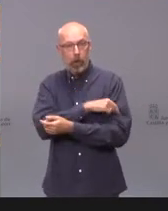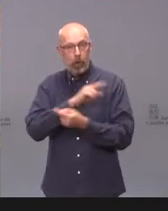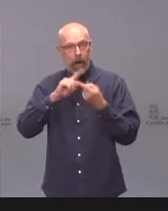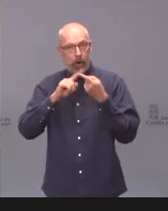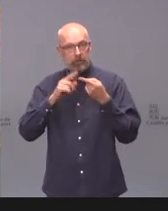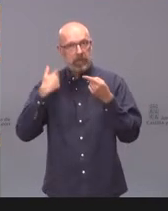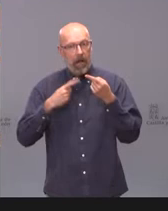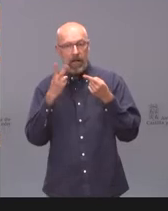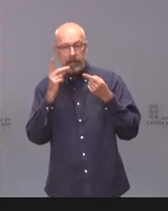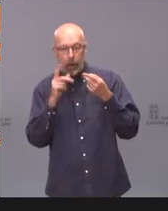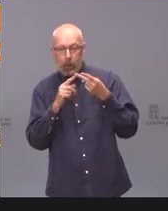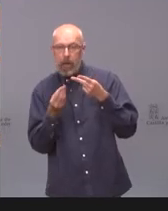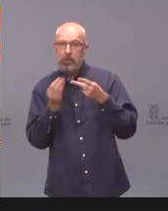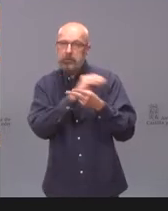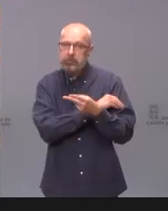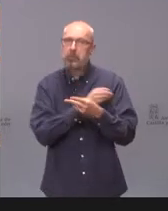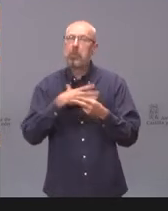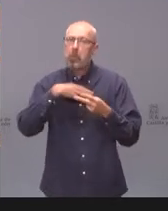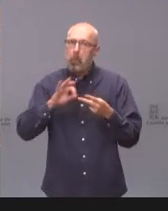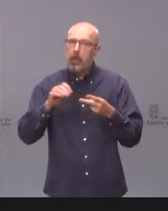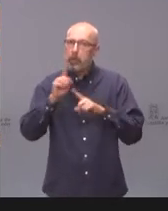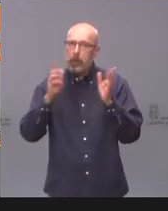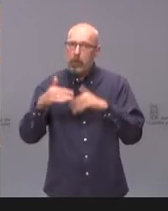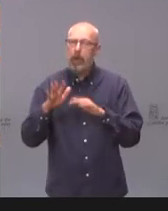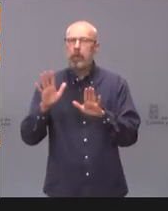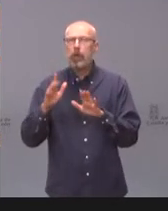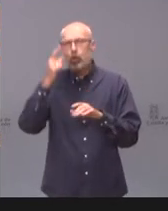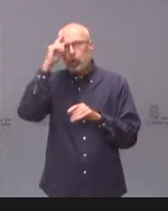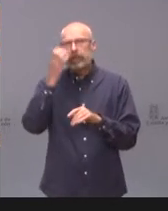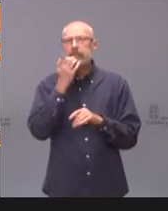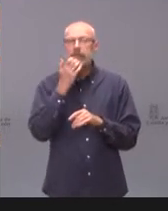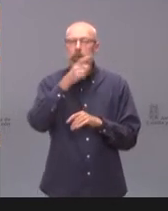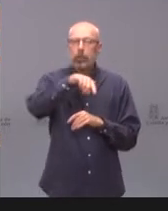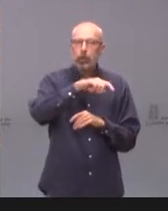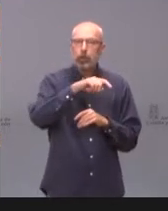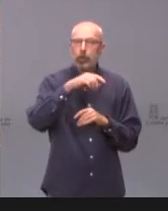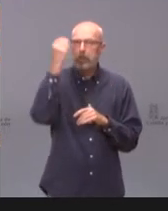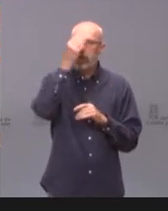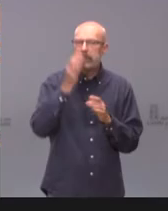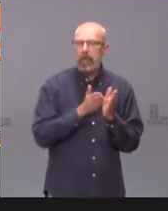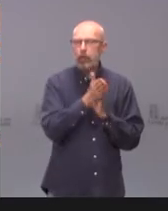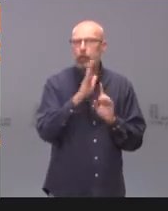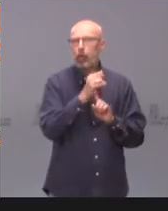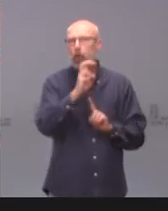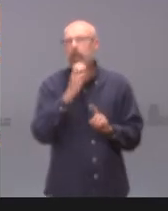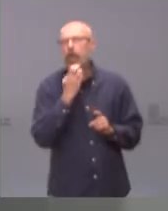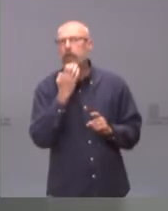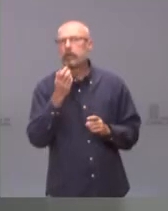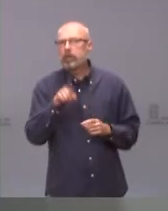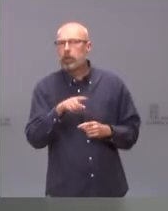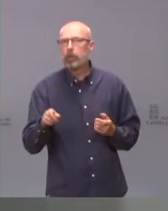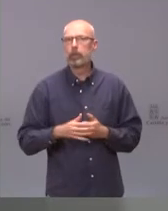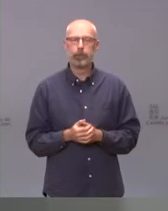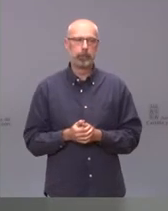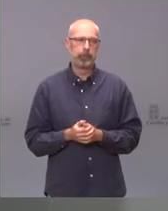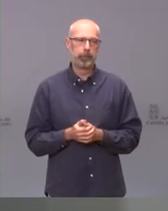si con estos vaivenes que hemos tenido, ustedes creen que debería plantearse otra alternativa. Gracias. Con respecto